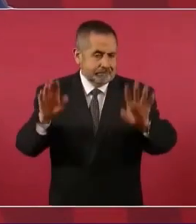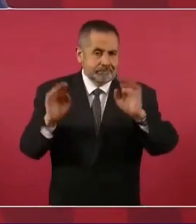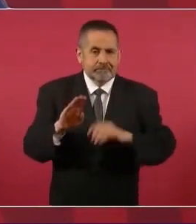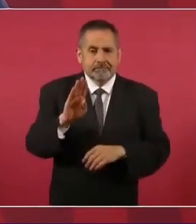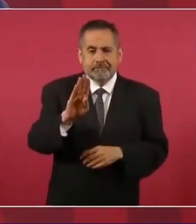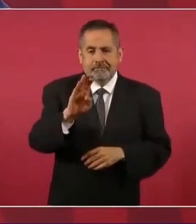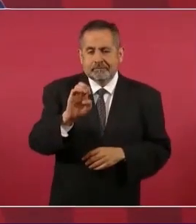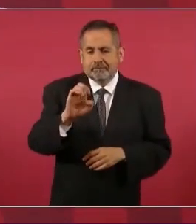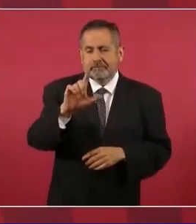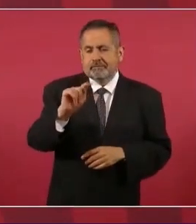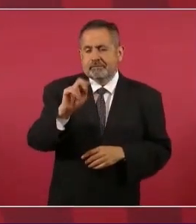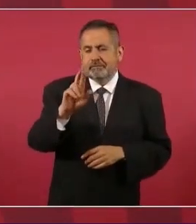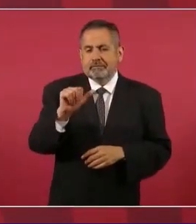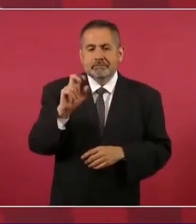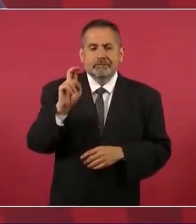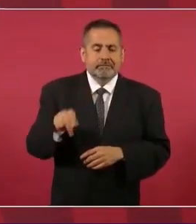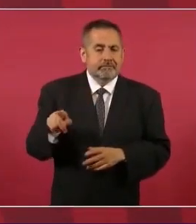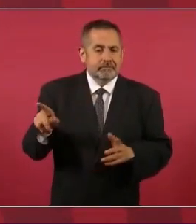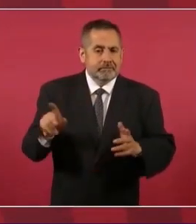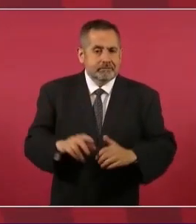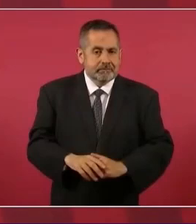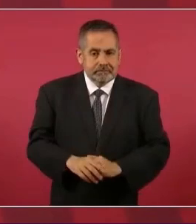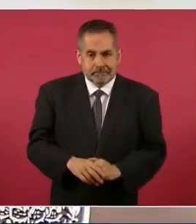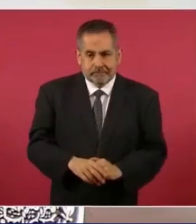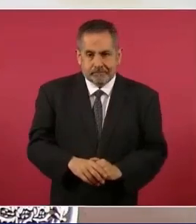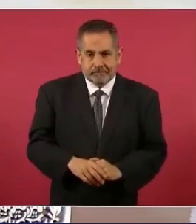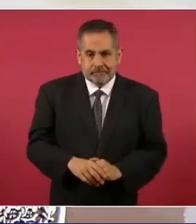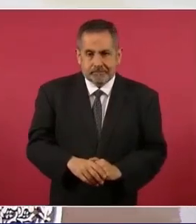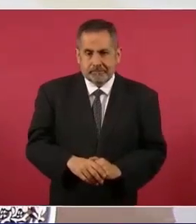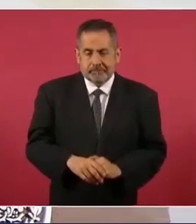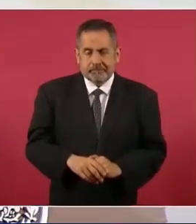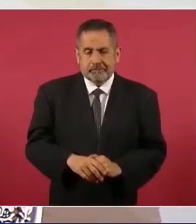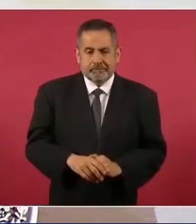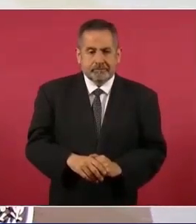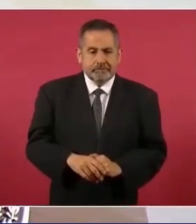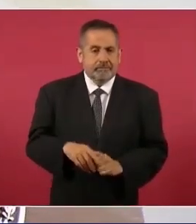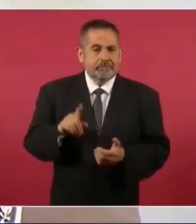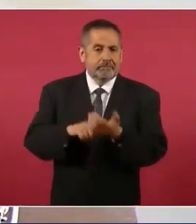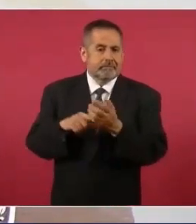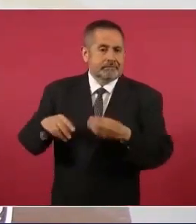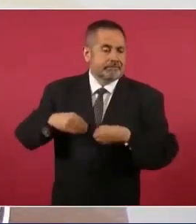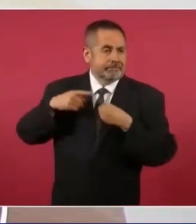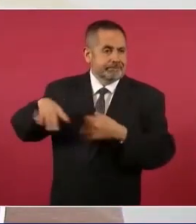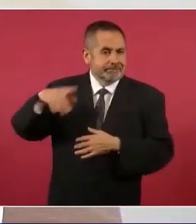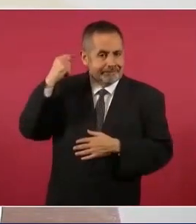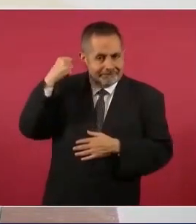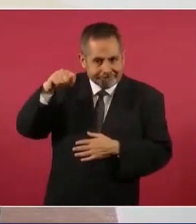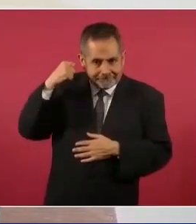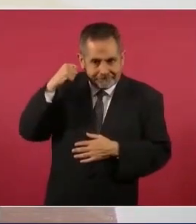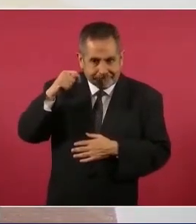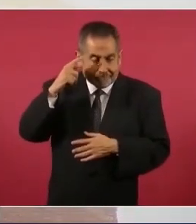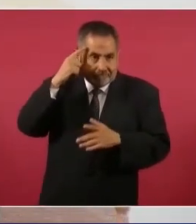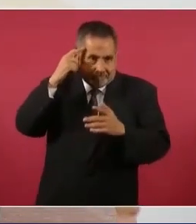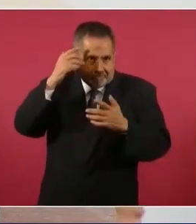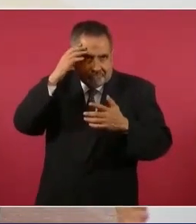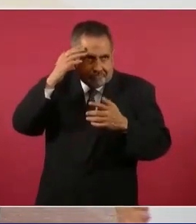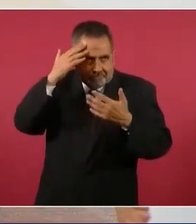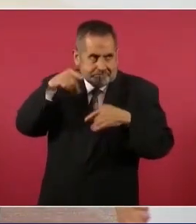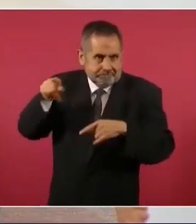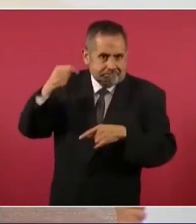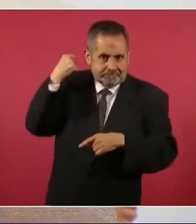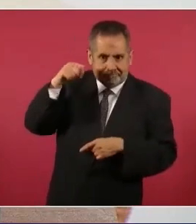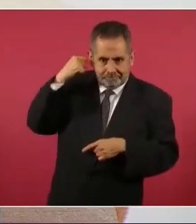pues son de Tabasco, que yo sepa,